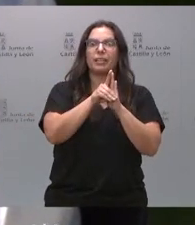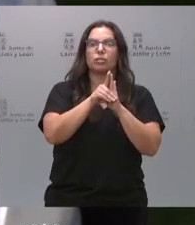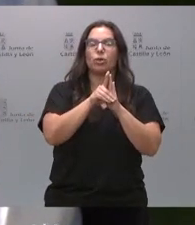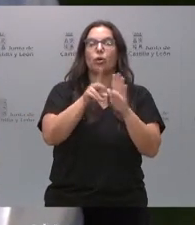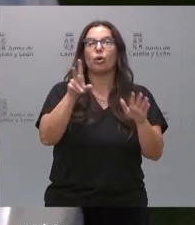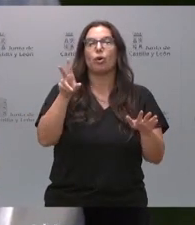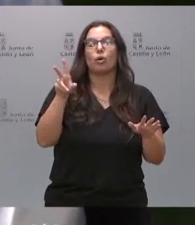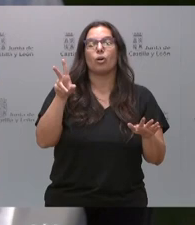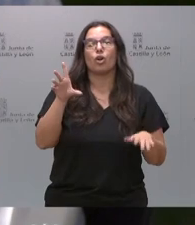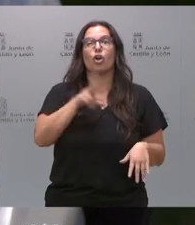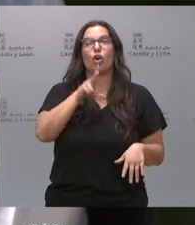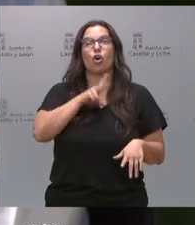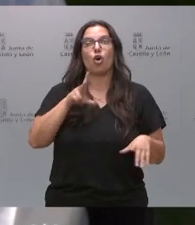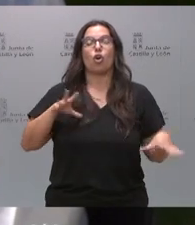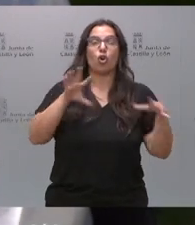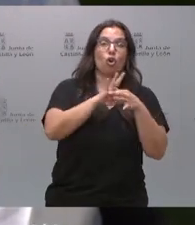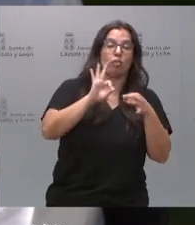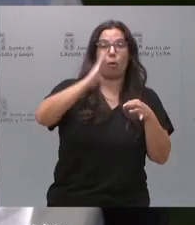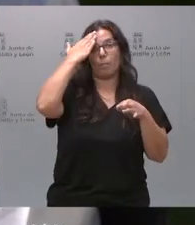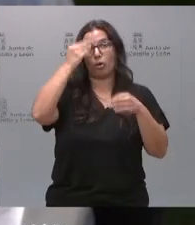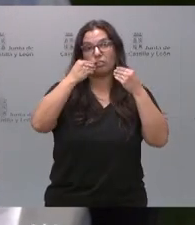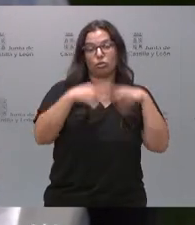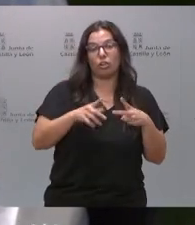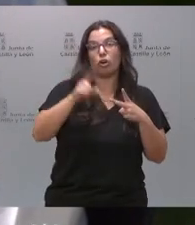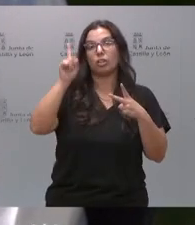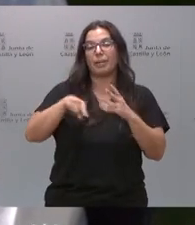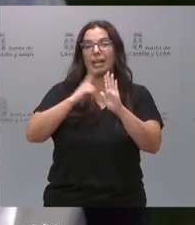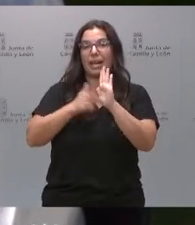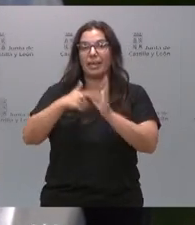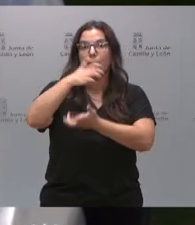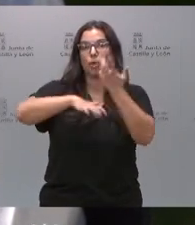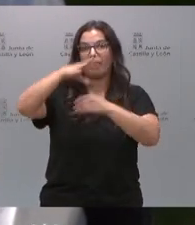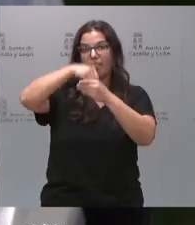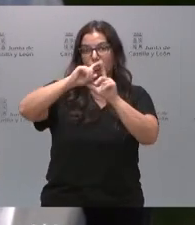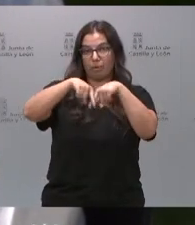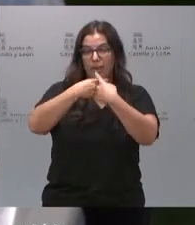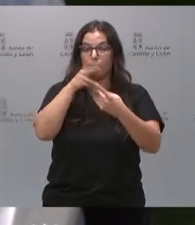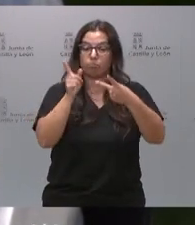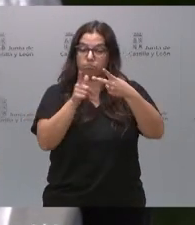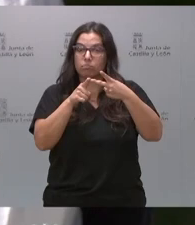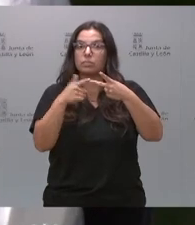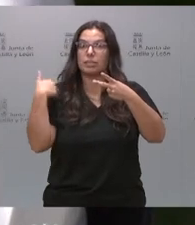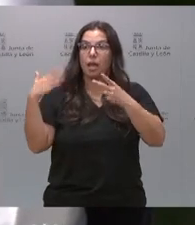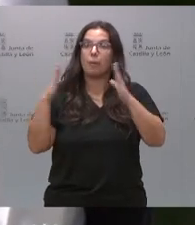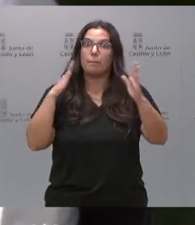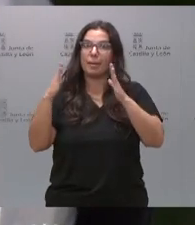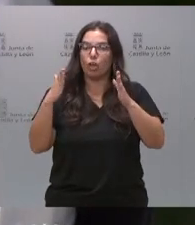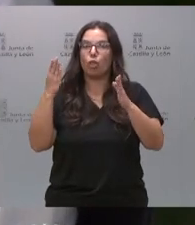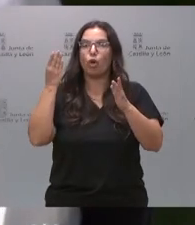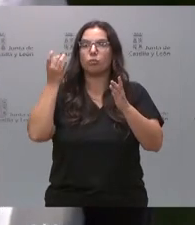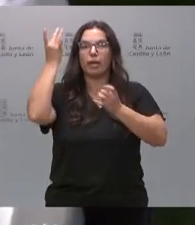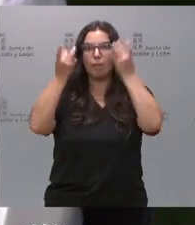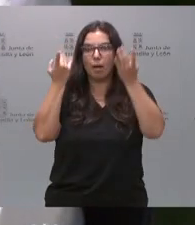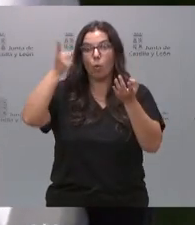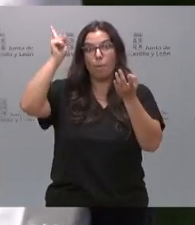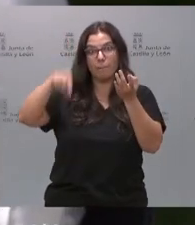que dicen ustedes, y la ley de violencia intrafamiliar, porque, bueno, vemos que la ley de violencia intrafamiliar tenía abierta un periodo de sugerencias que duró un